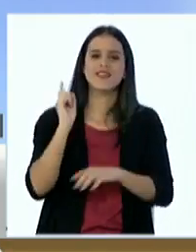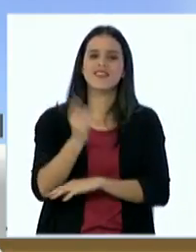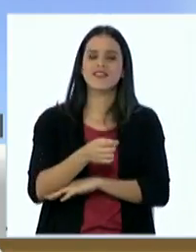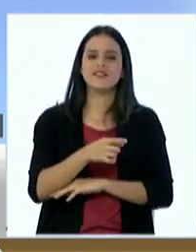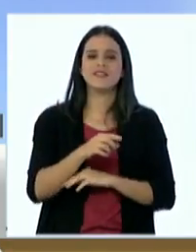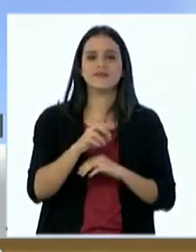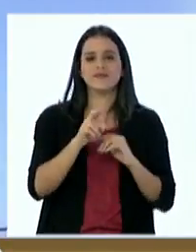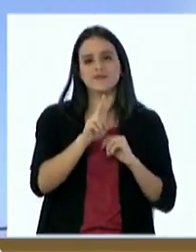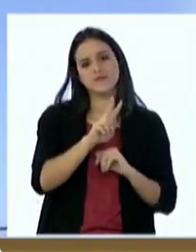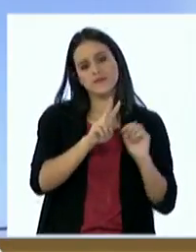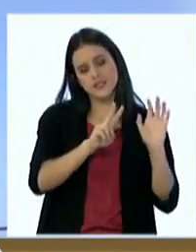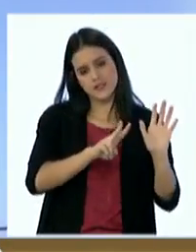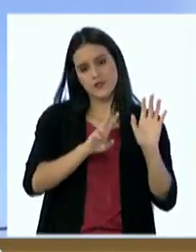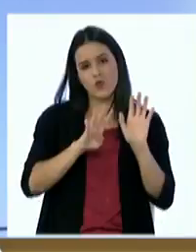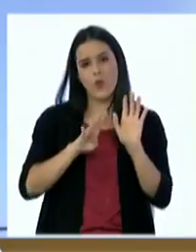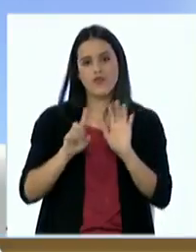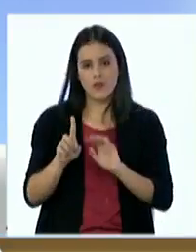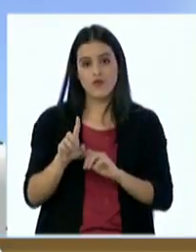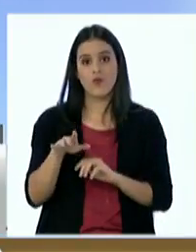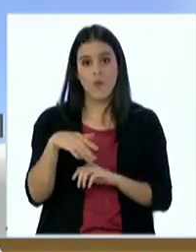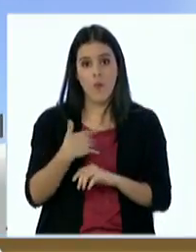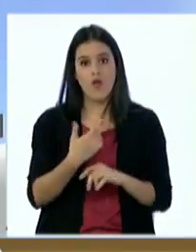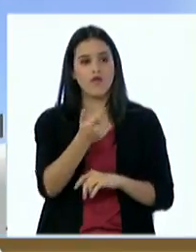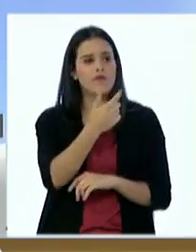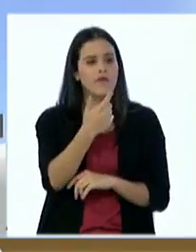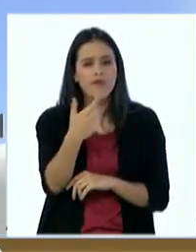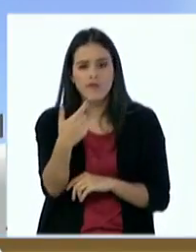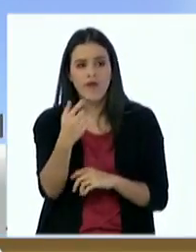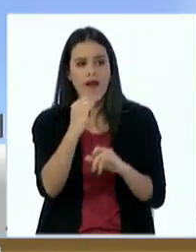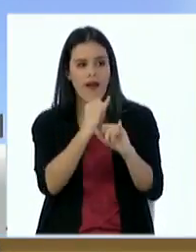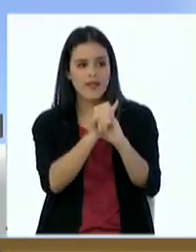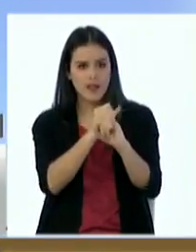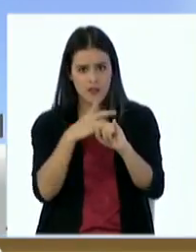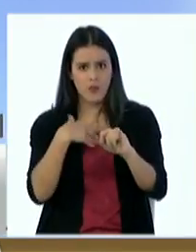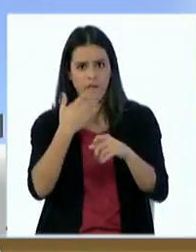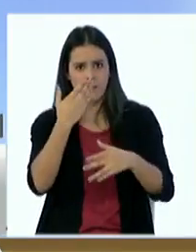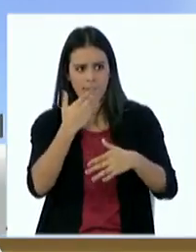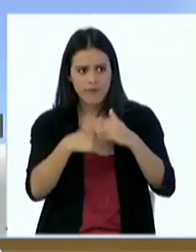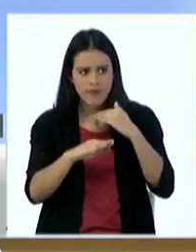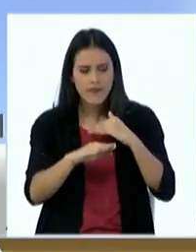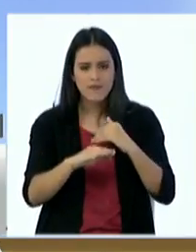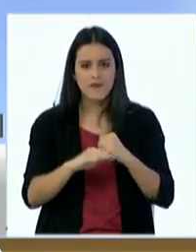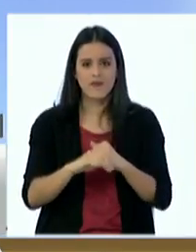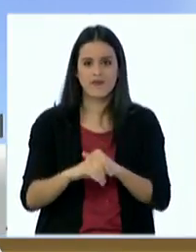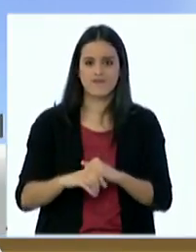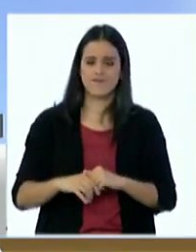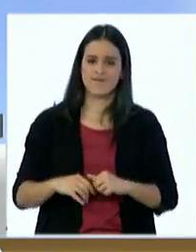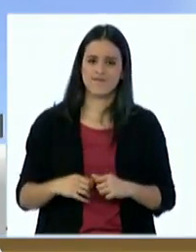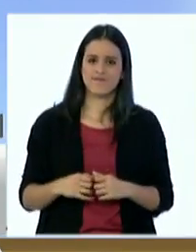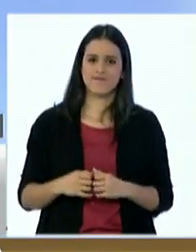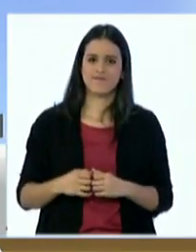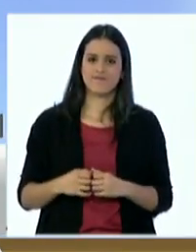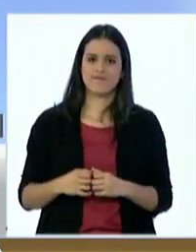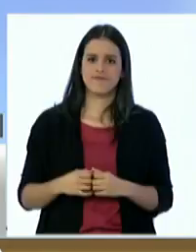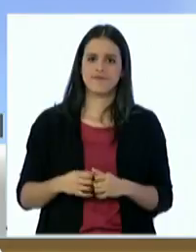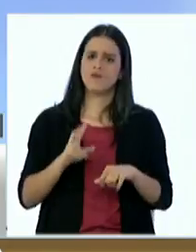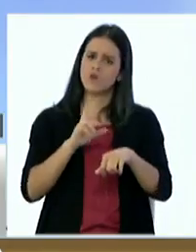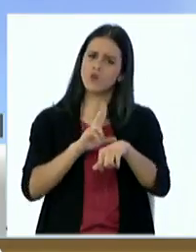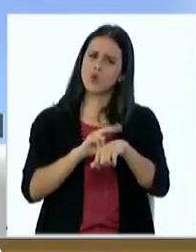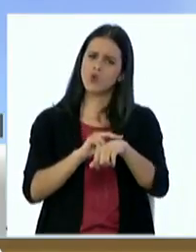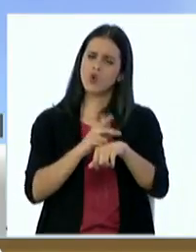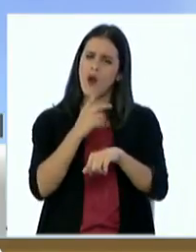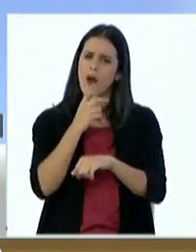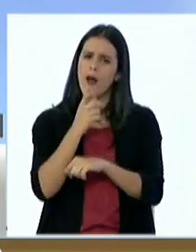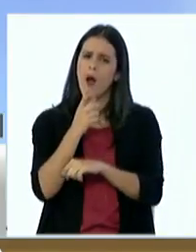Supremo de Justicia que está disponible en internet puede imprimirla, hacerlo llegar a su centro de trabajo exactamente doctora, ¿cuál serían